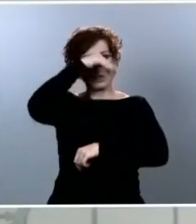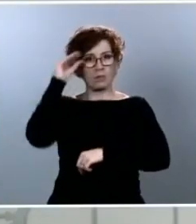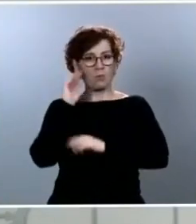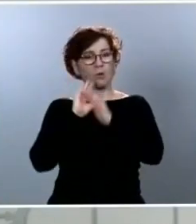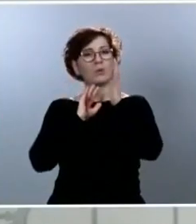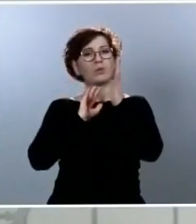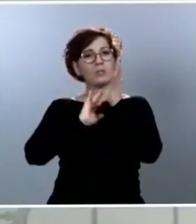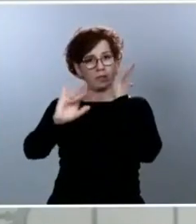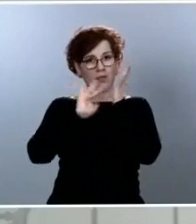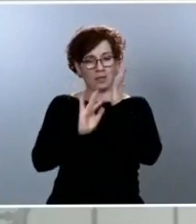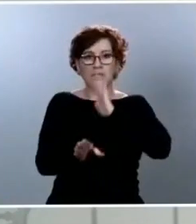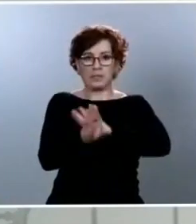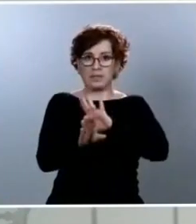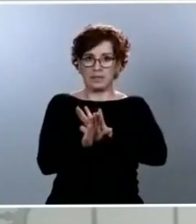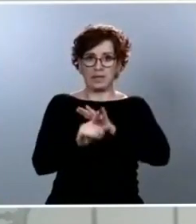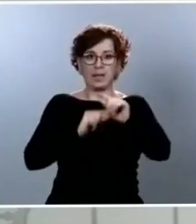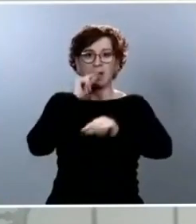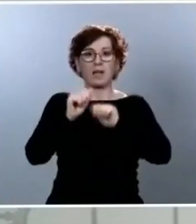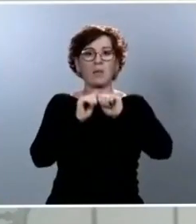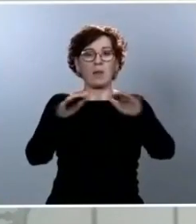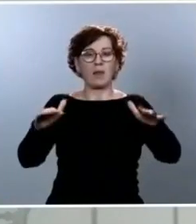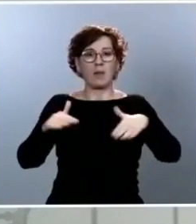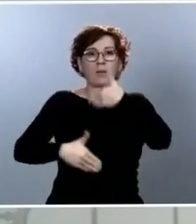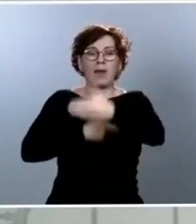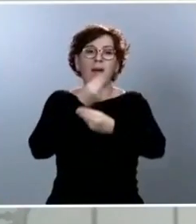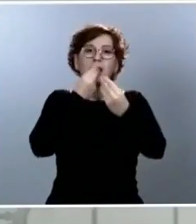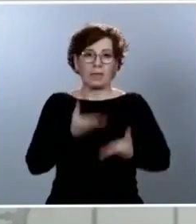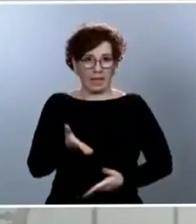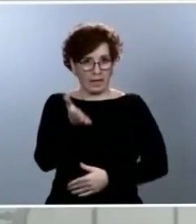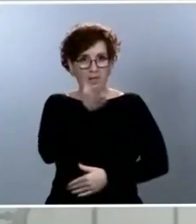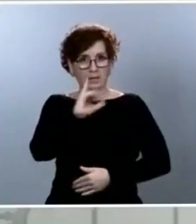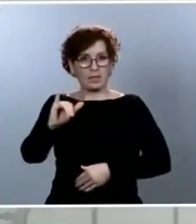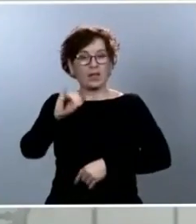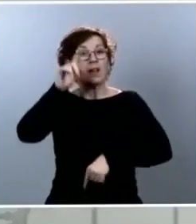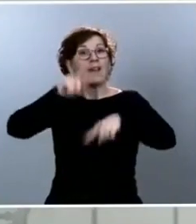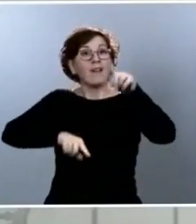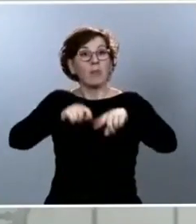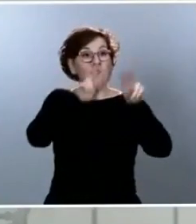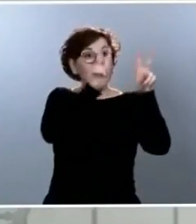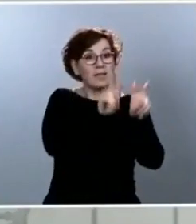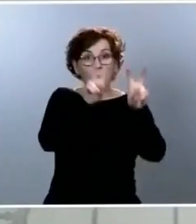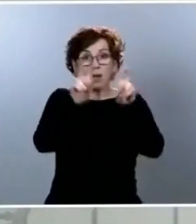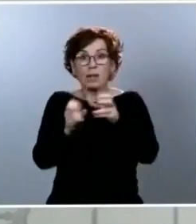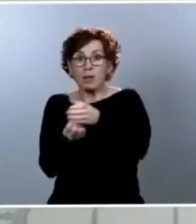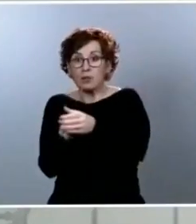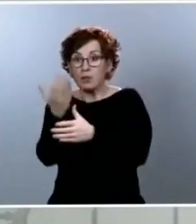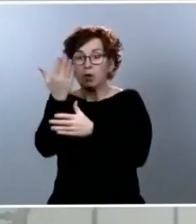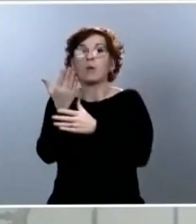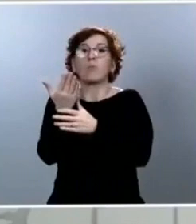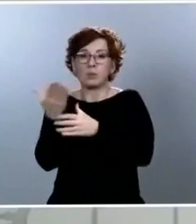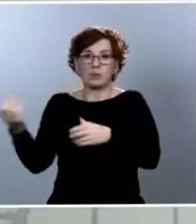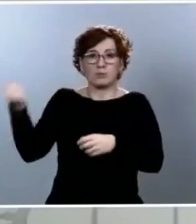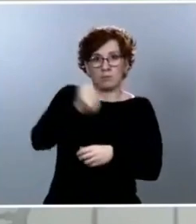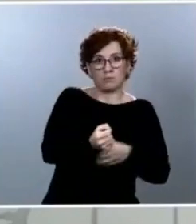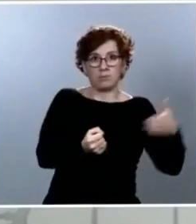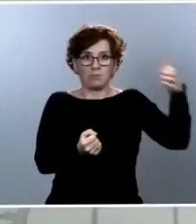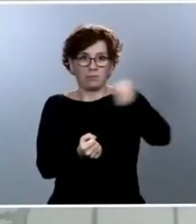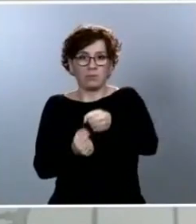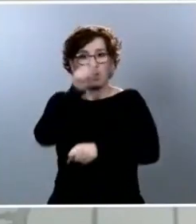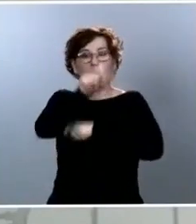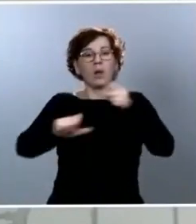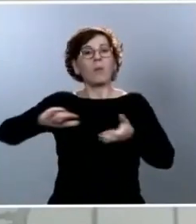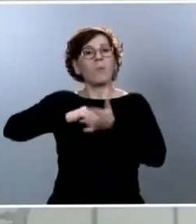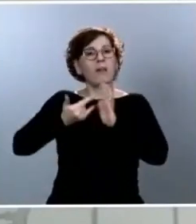evolución de la epidemia y, en función de cuáles sean las cuestiones que se vayan a tratar, evidentemente, iremos incorporando a personal técnico que